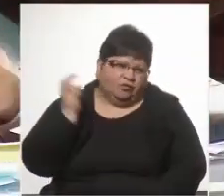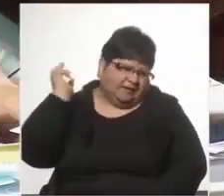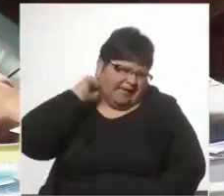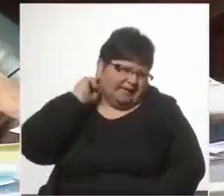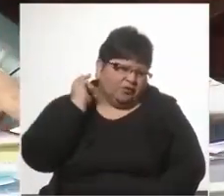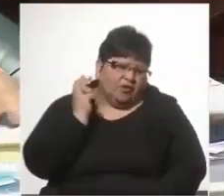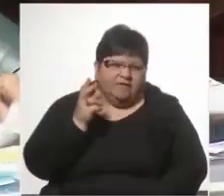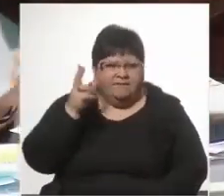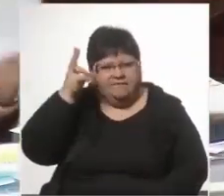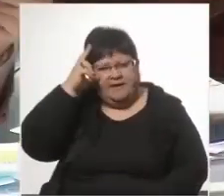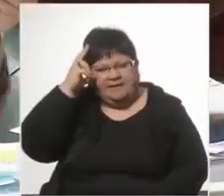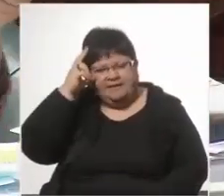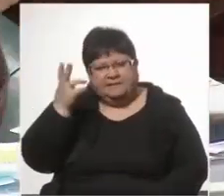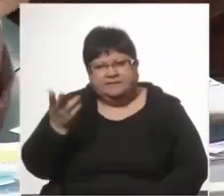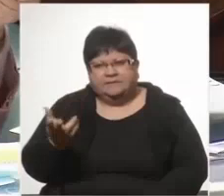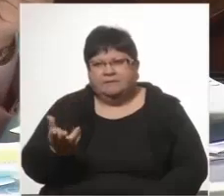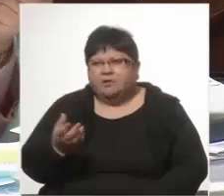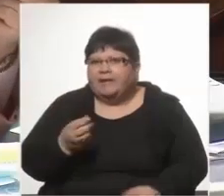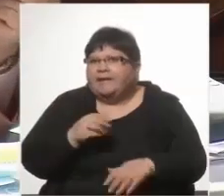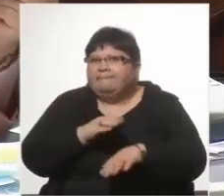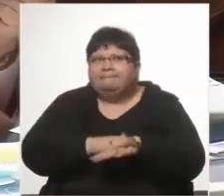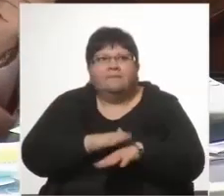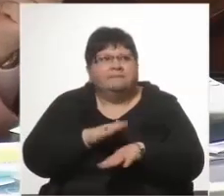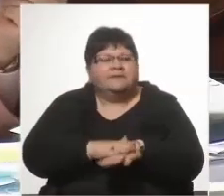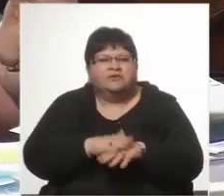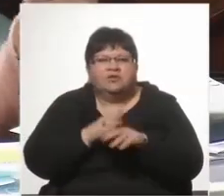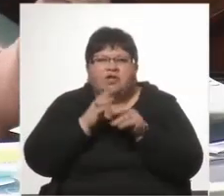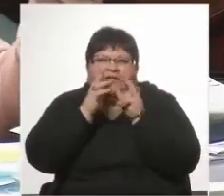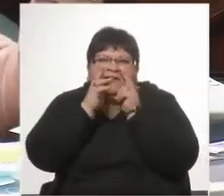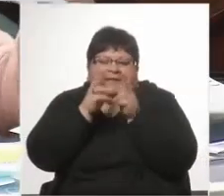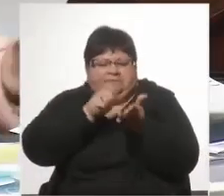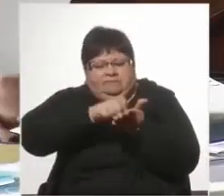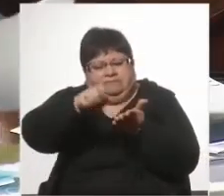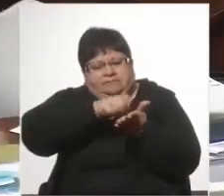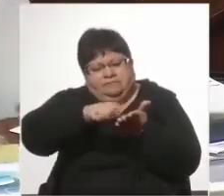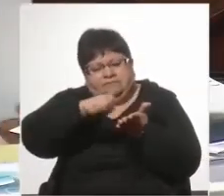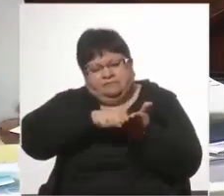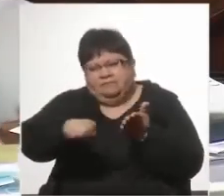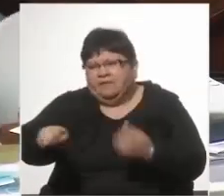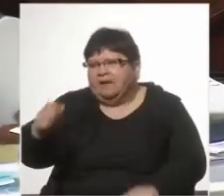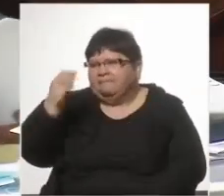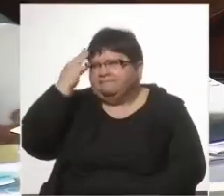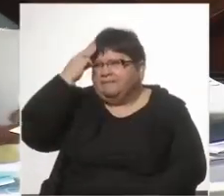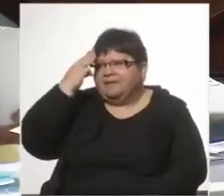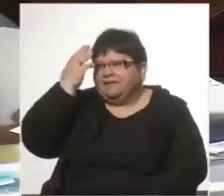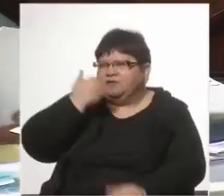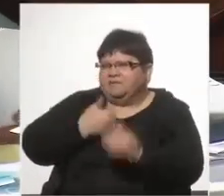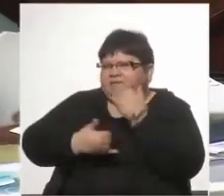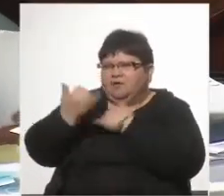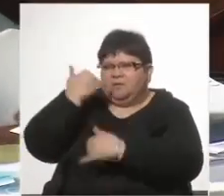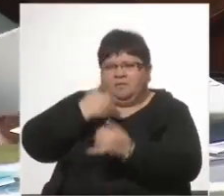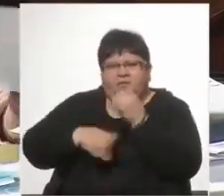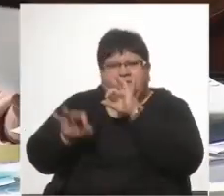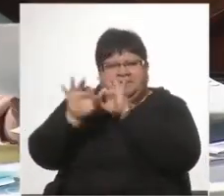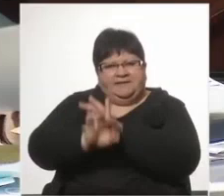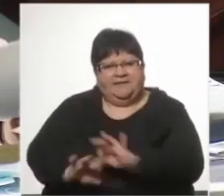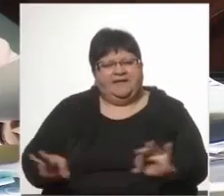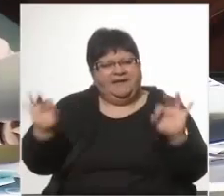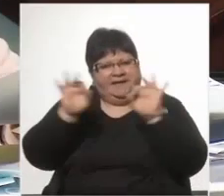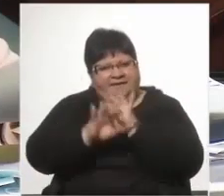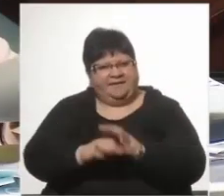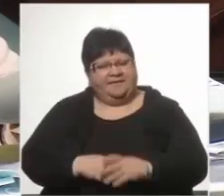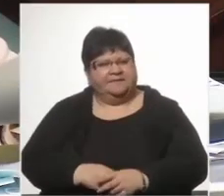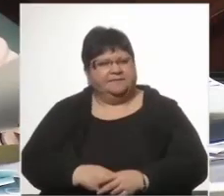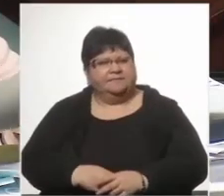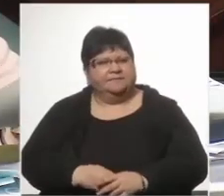Porque era el momento de decir a mi Manini o el comandante no me informo de nada. Y esto lo quiero